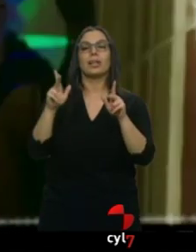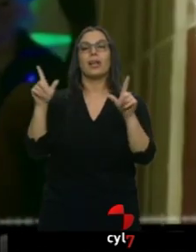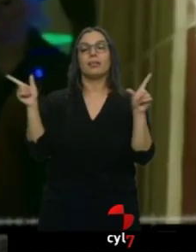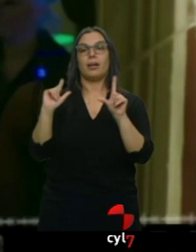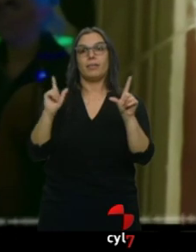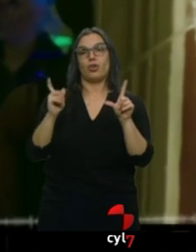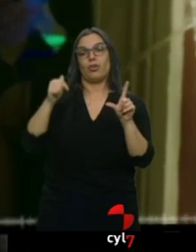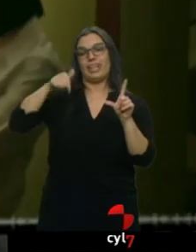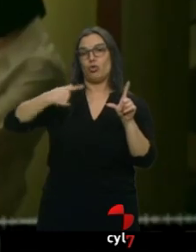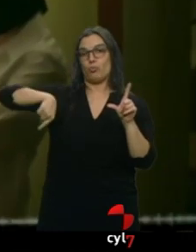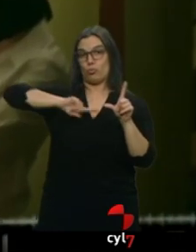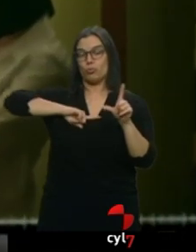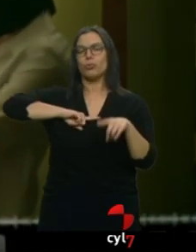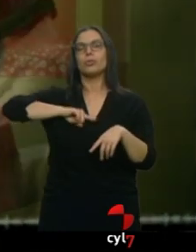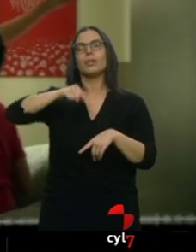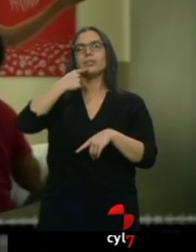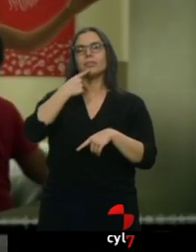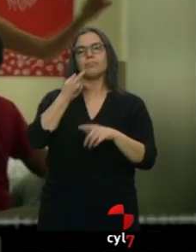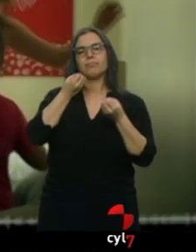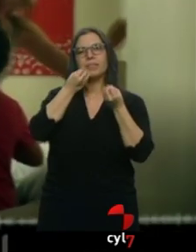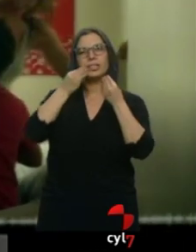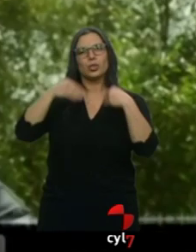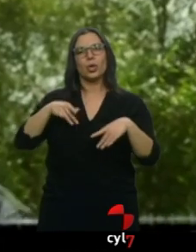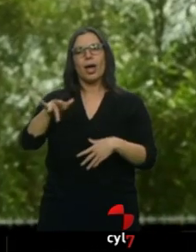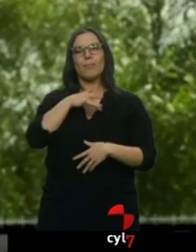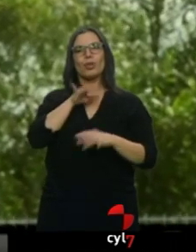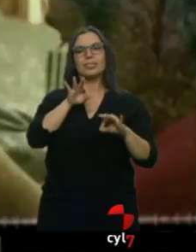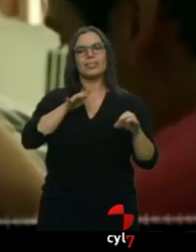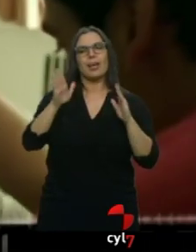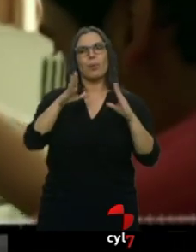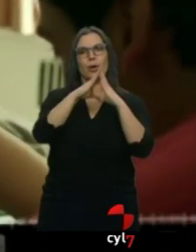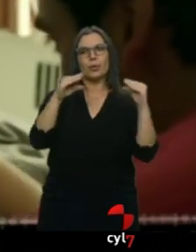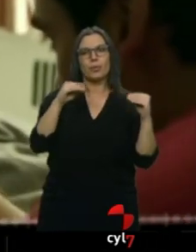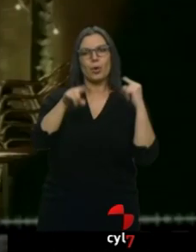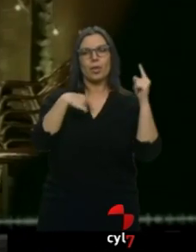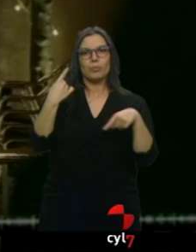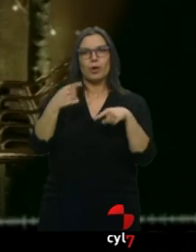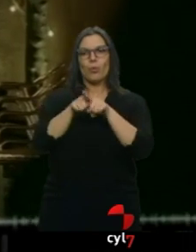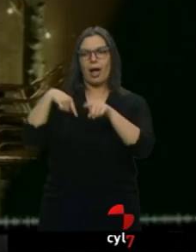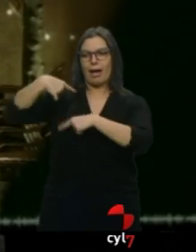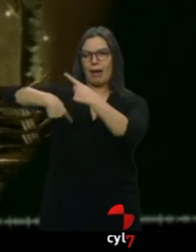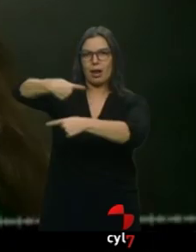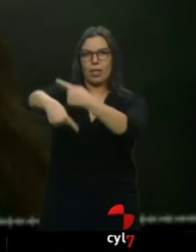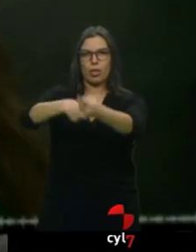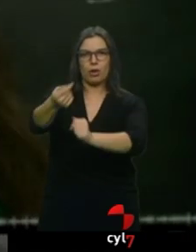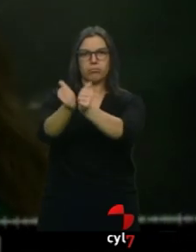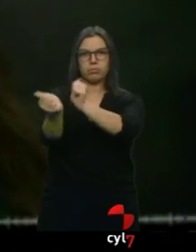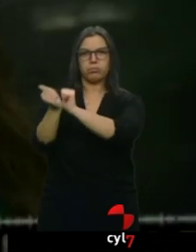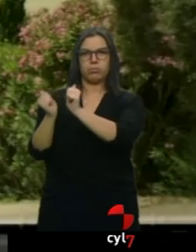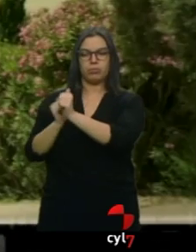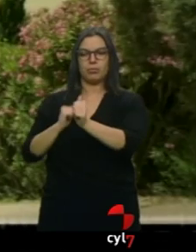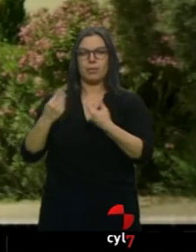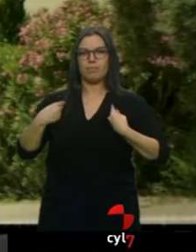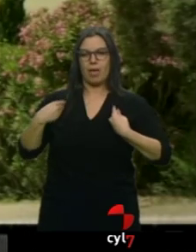aquí una historia de amor universitaria que se extiende a lo largo de varias generaciones. La vida misma nos engaña. Con vidas que se cruzan desde